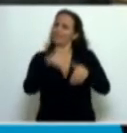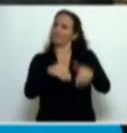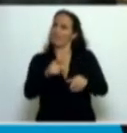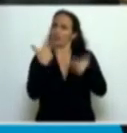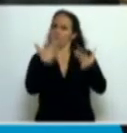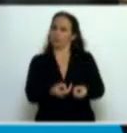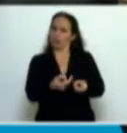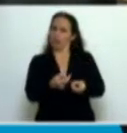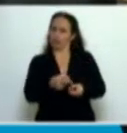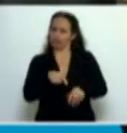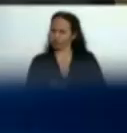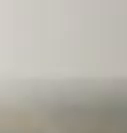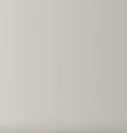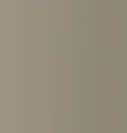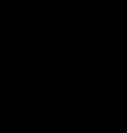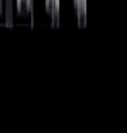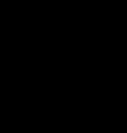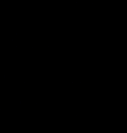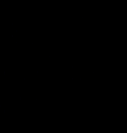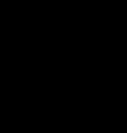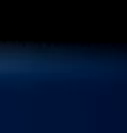señora Presidenta. Gracias, diputado.